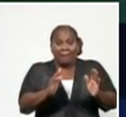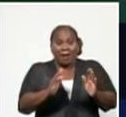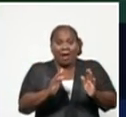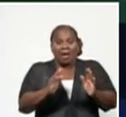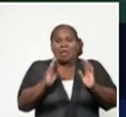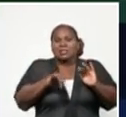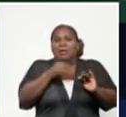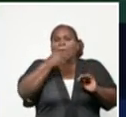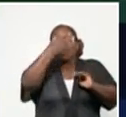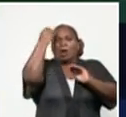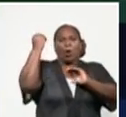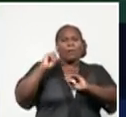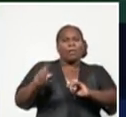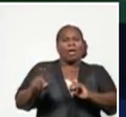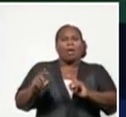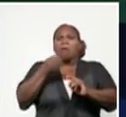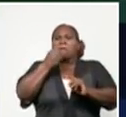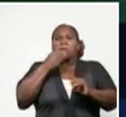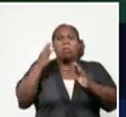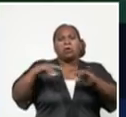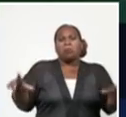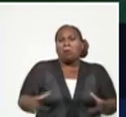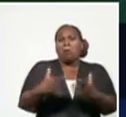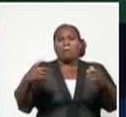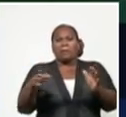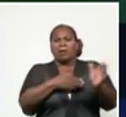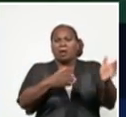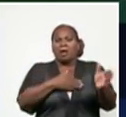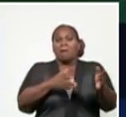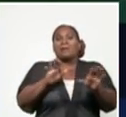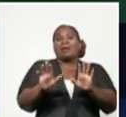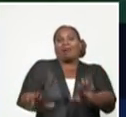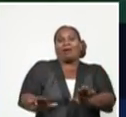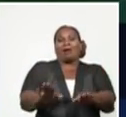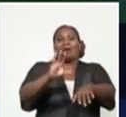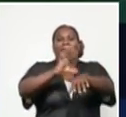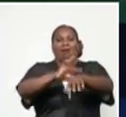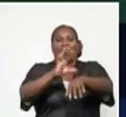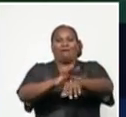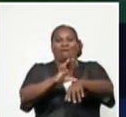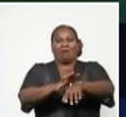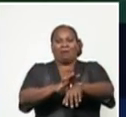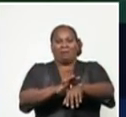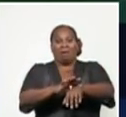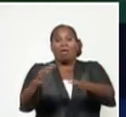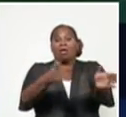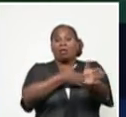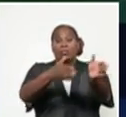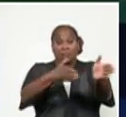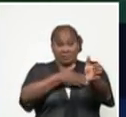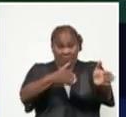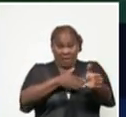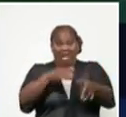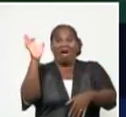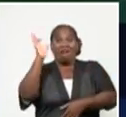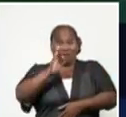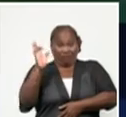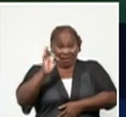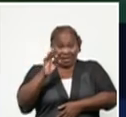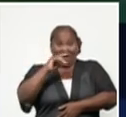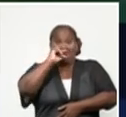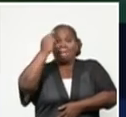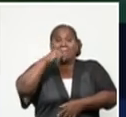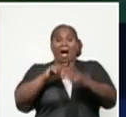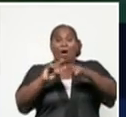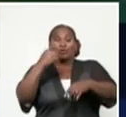esenciales para controlar que las personas no se nos enfermen. Y de manera, la indisciplina que generó esta fiesta ha